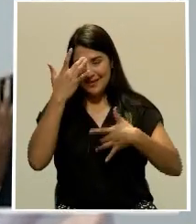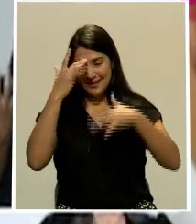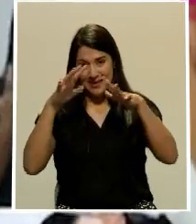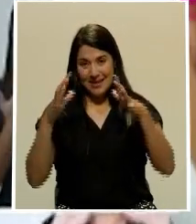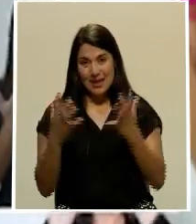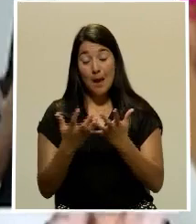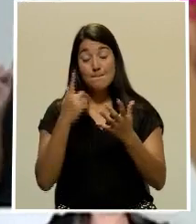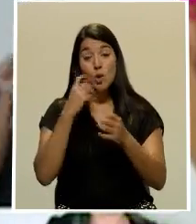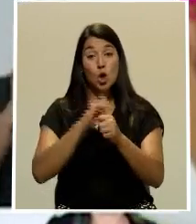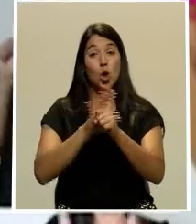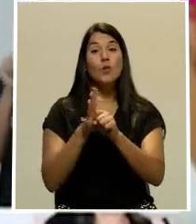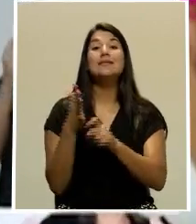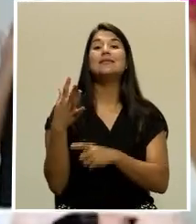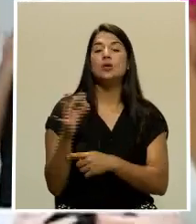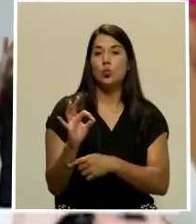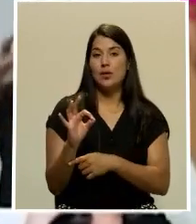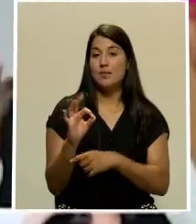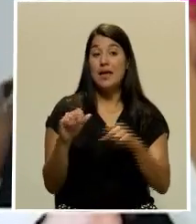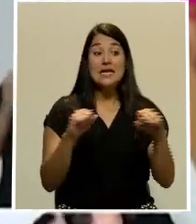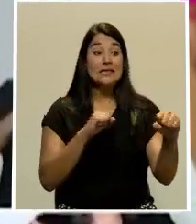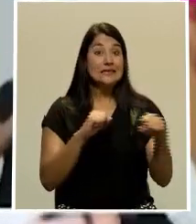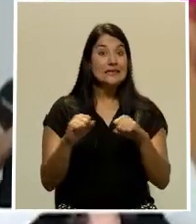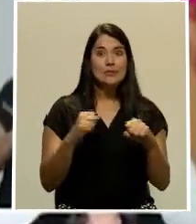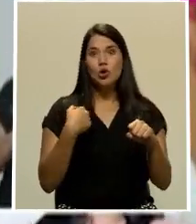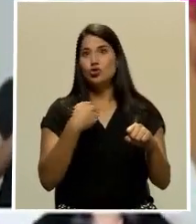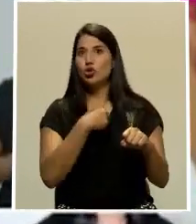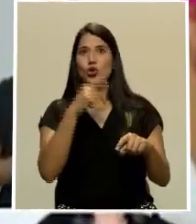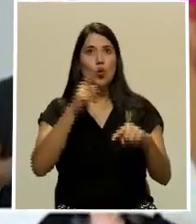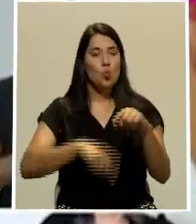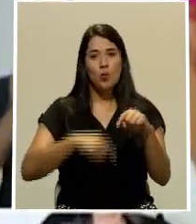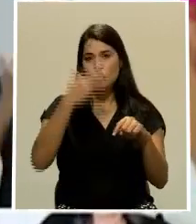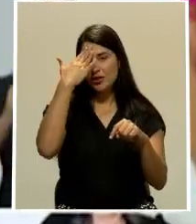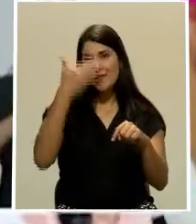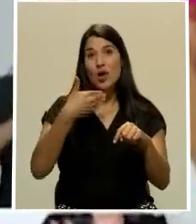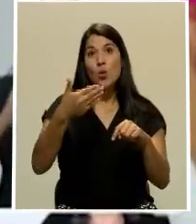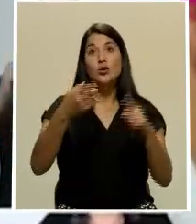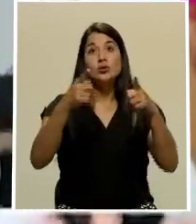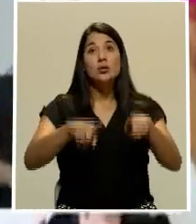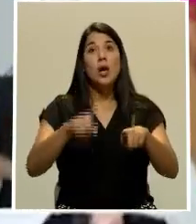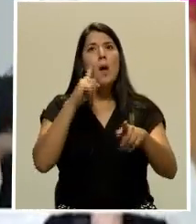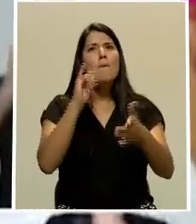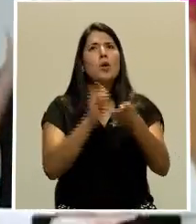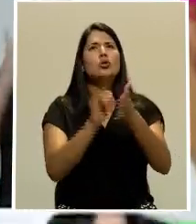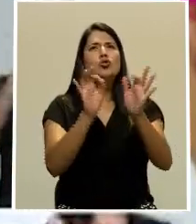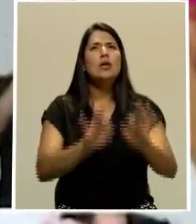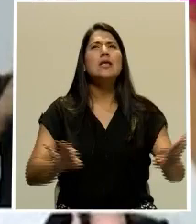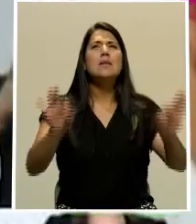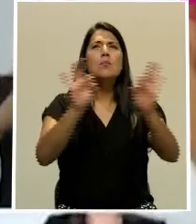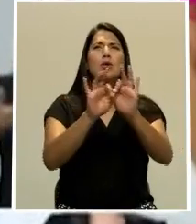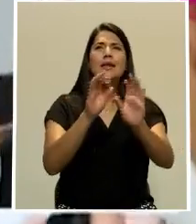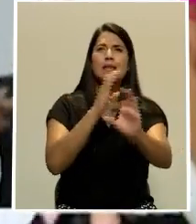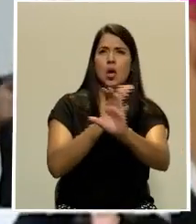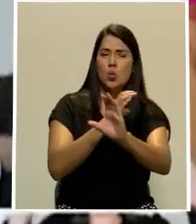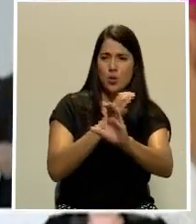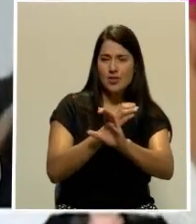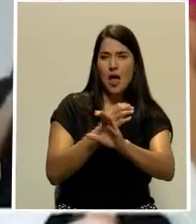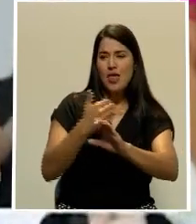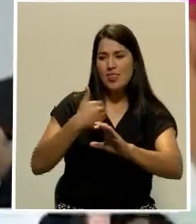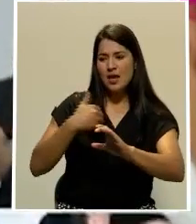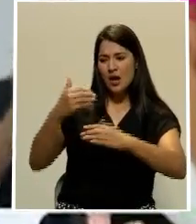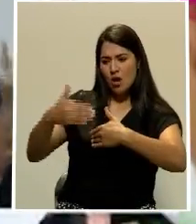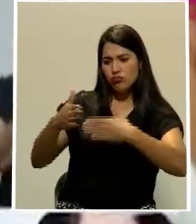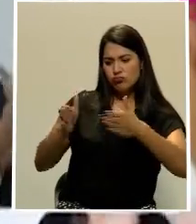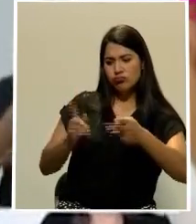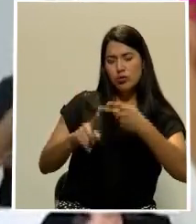-19. Los sismos no se pueden predecir, por eso es importante tomar siempre precauciones, contar con un botiquín, con un plan de